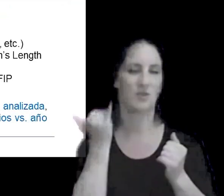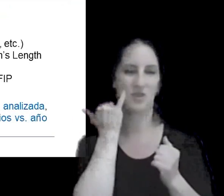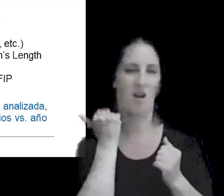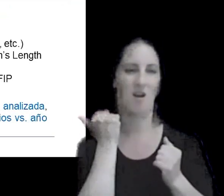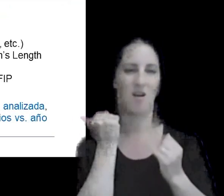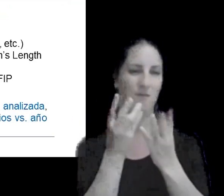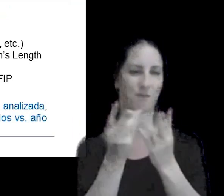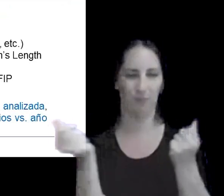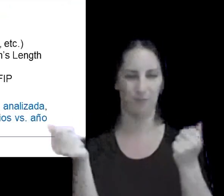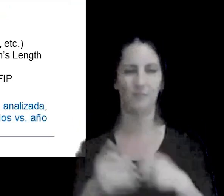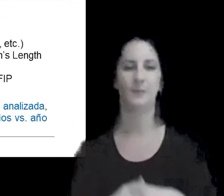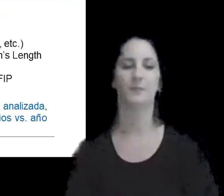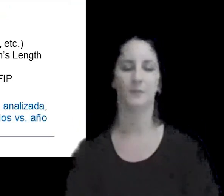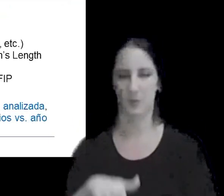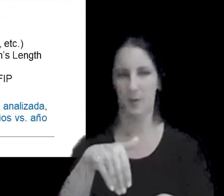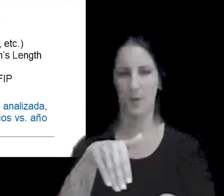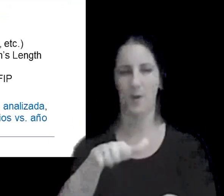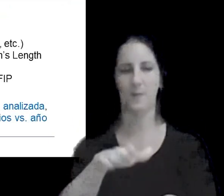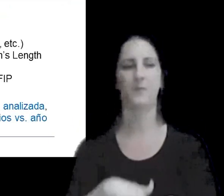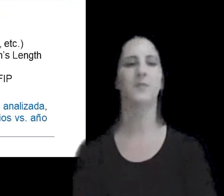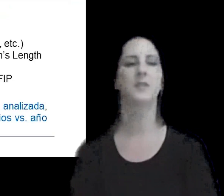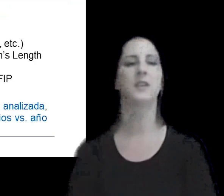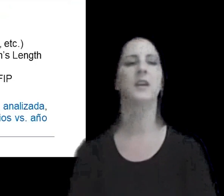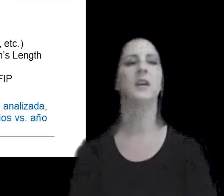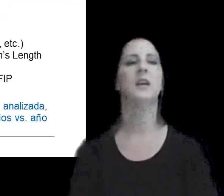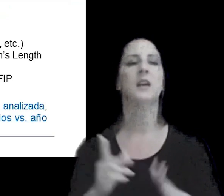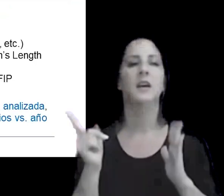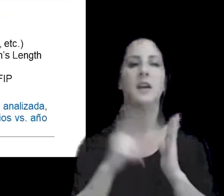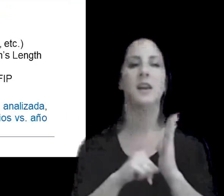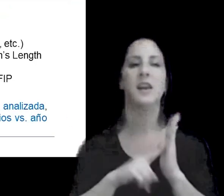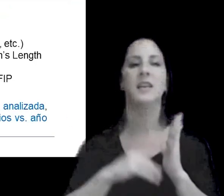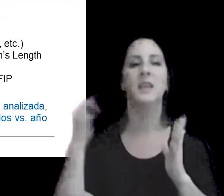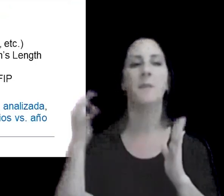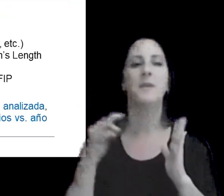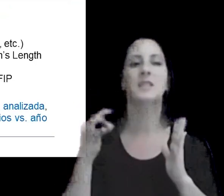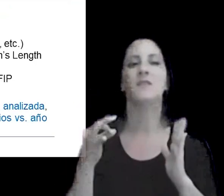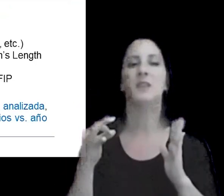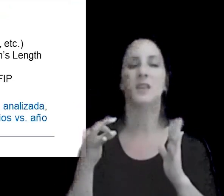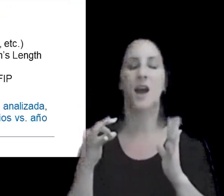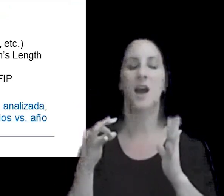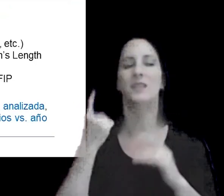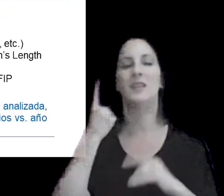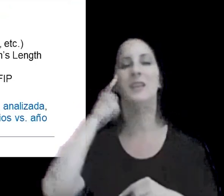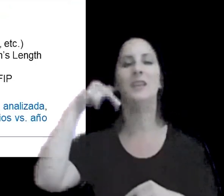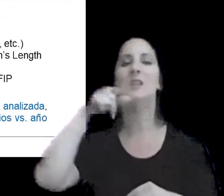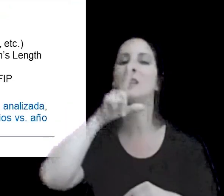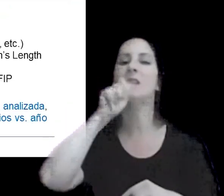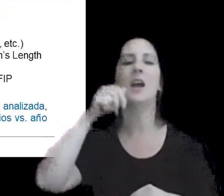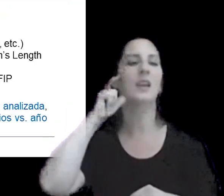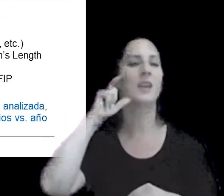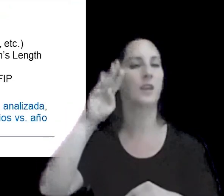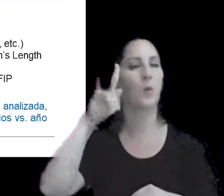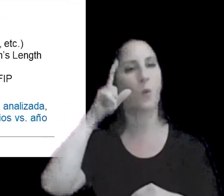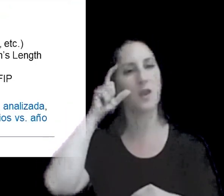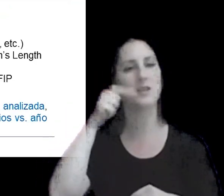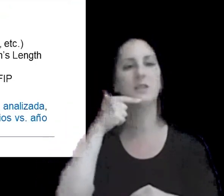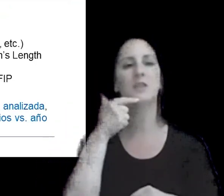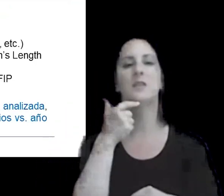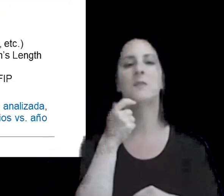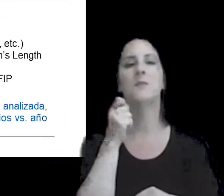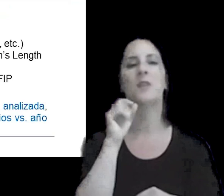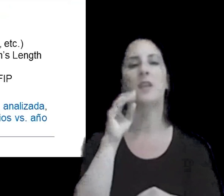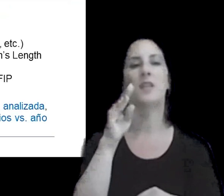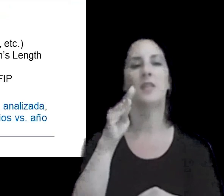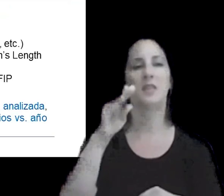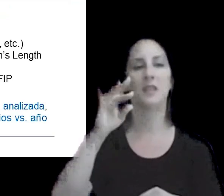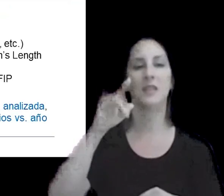estamos terminando reglas específicas de intangibles específicamente con el acrónimo DEMPE